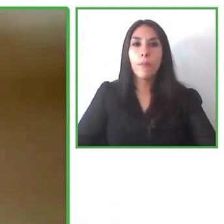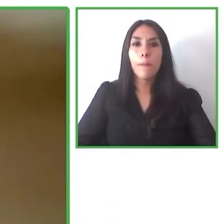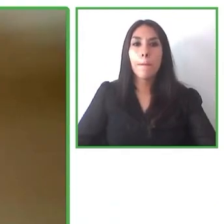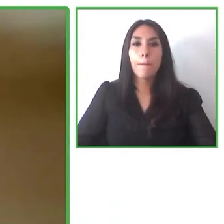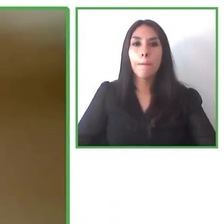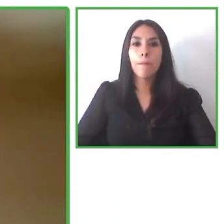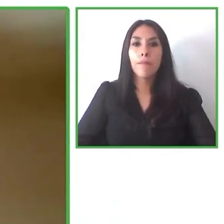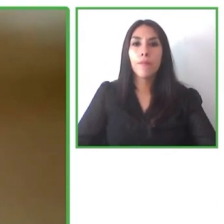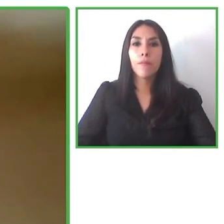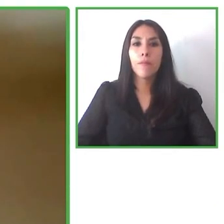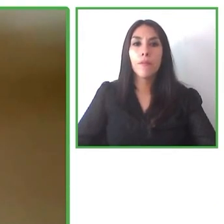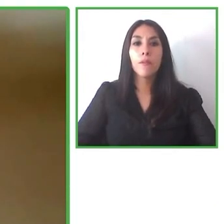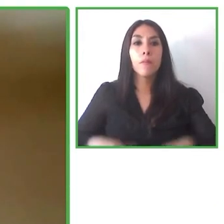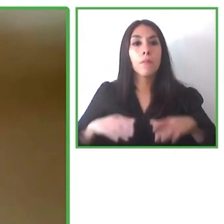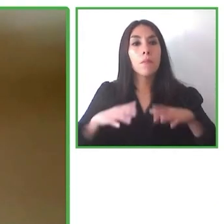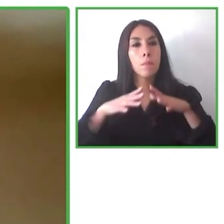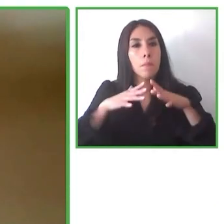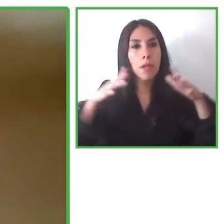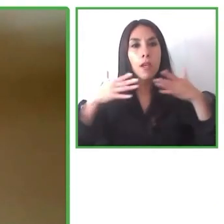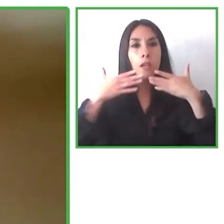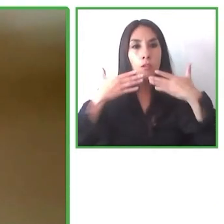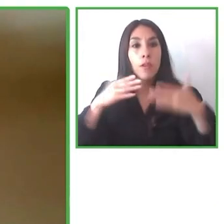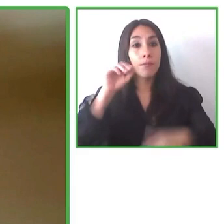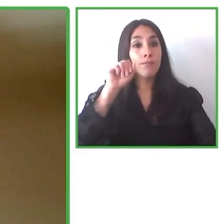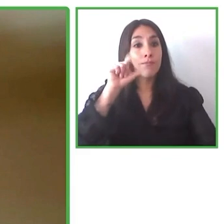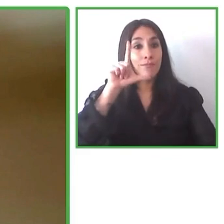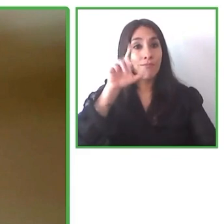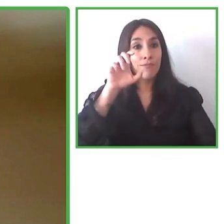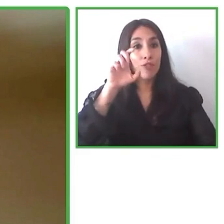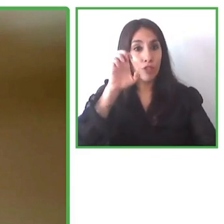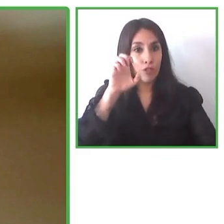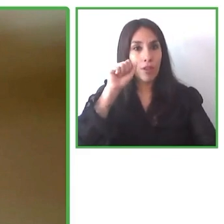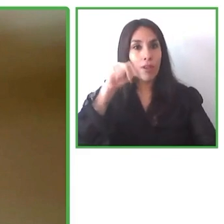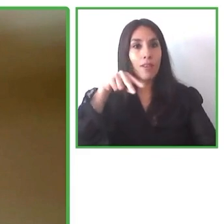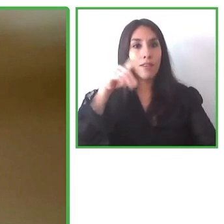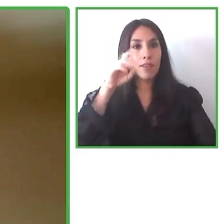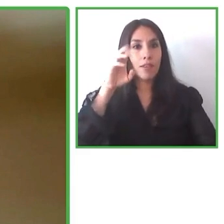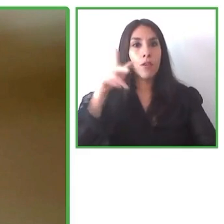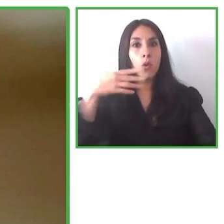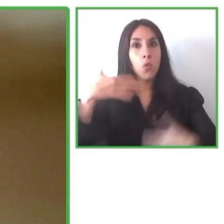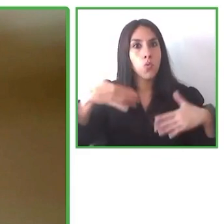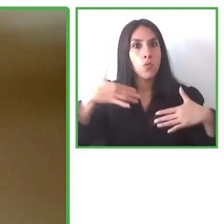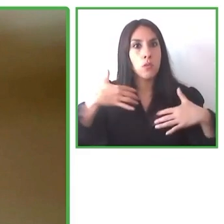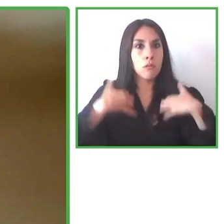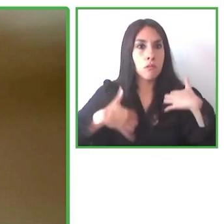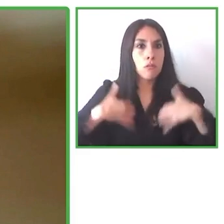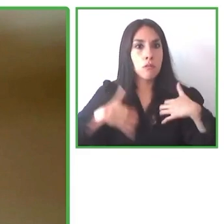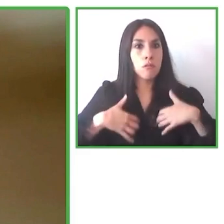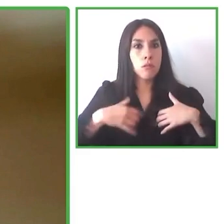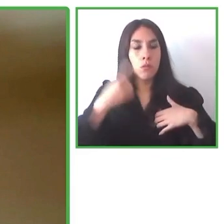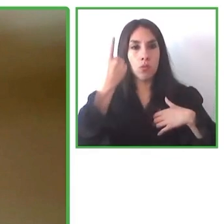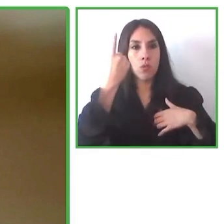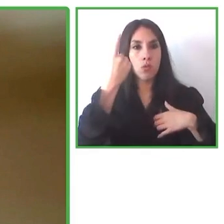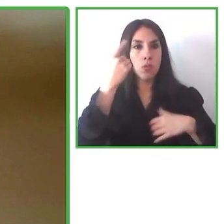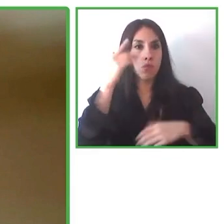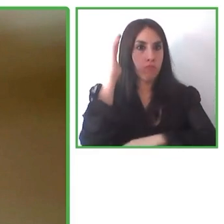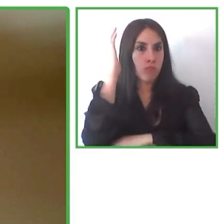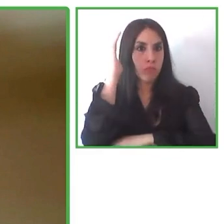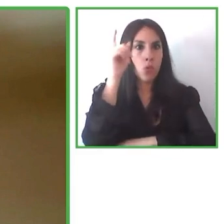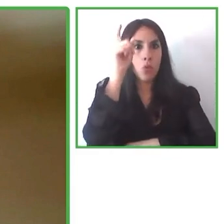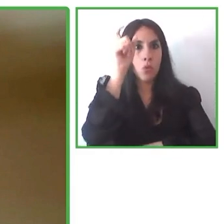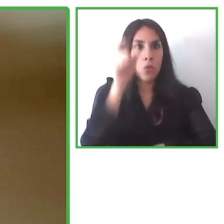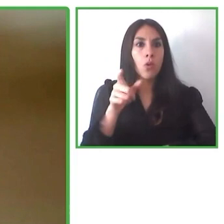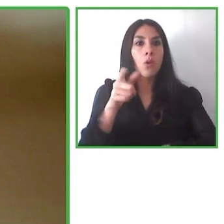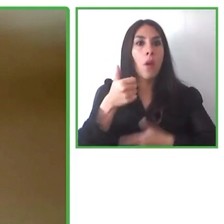muchas gracias Alexander es inspirador ver como de una idea para ayudar a una persona en concreto surge una solución tecnológica que a su vez se convierte en una